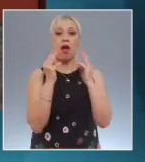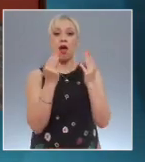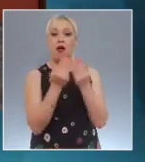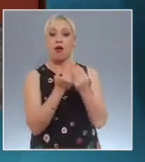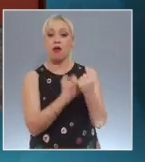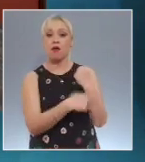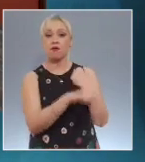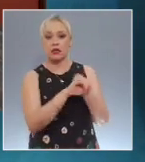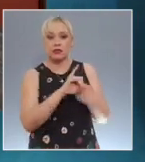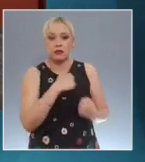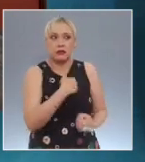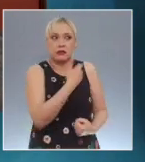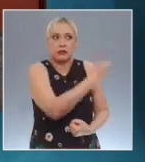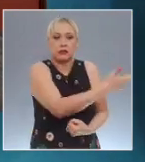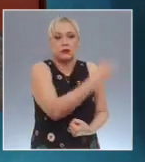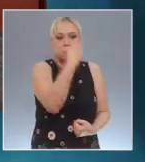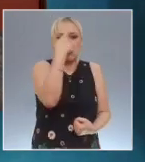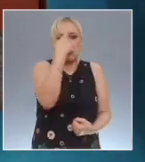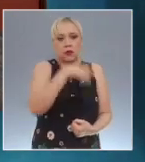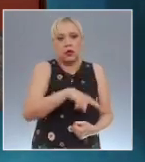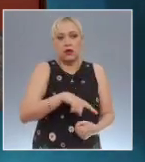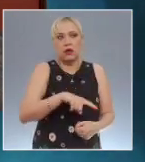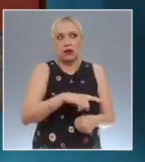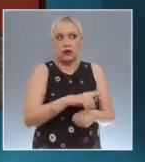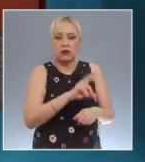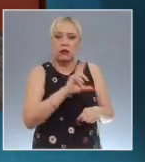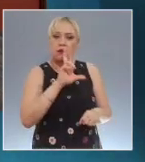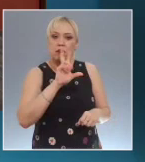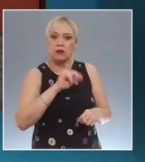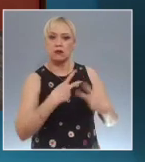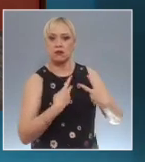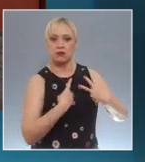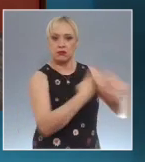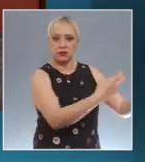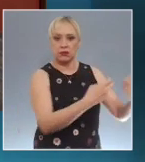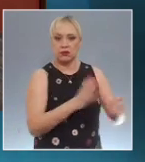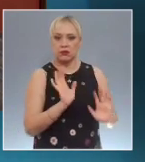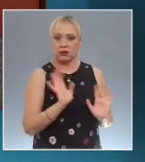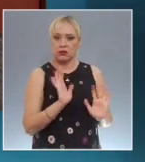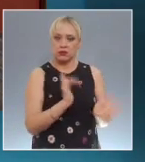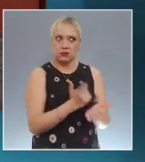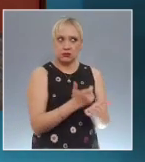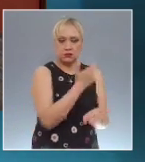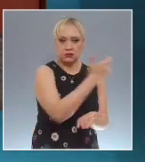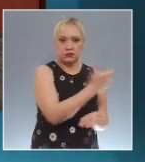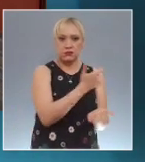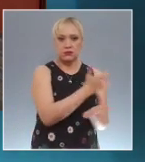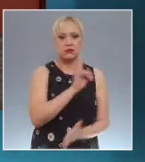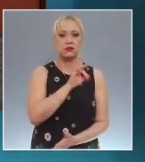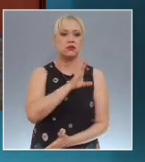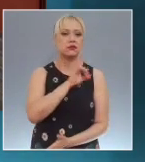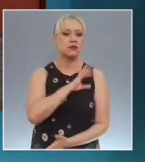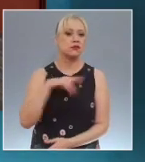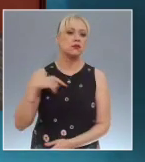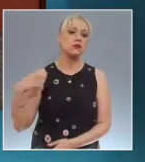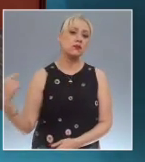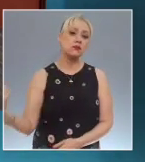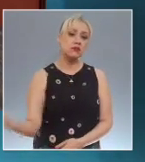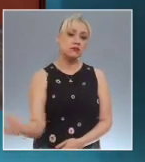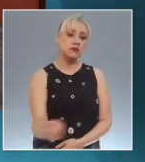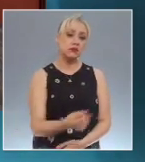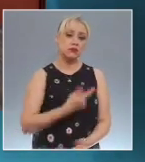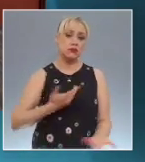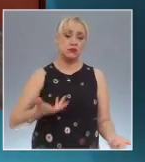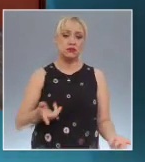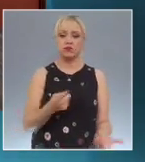negocio en base a la inseguridad, en donde se cobra derecho de piso, donde el peaje en carretero sigue